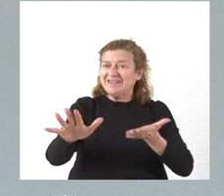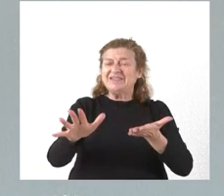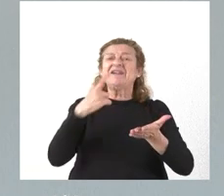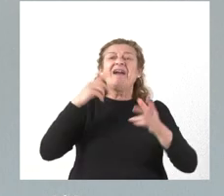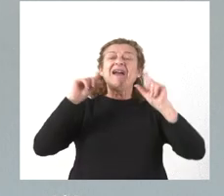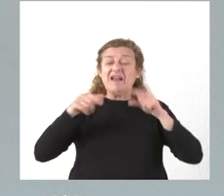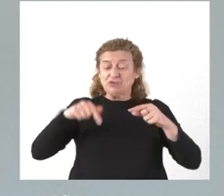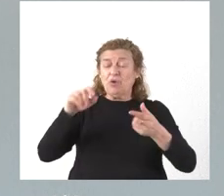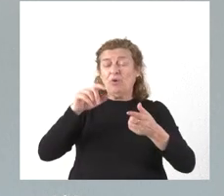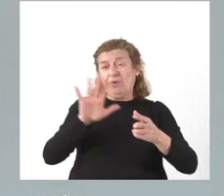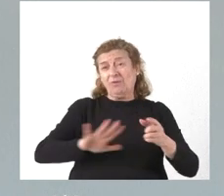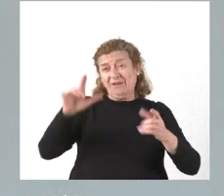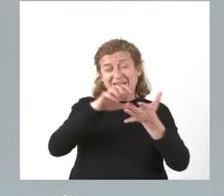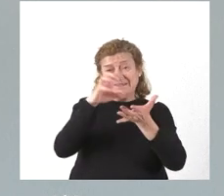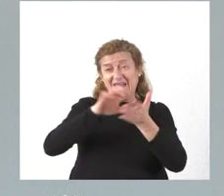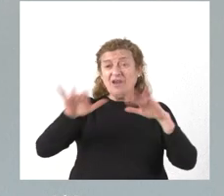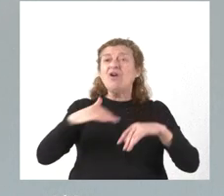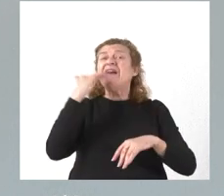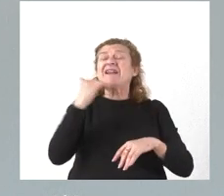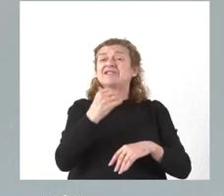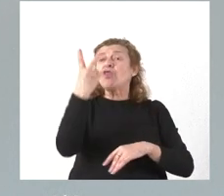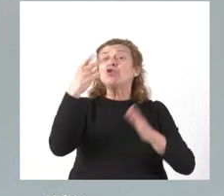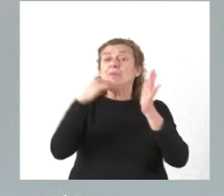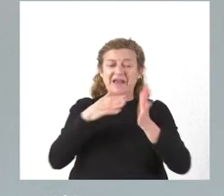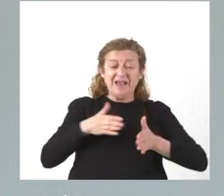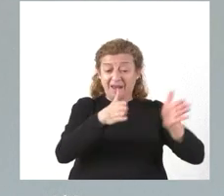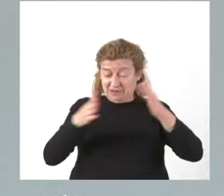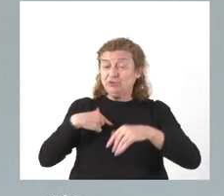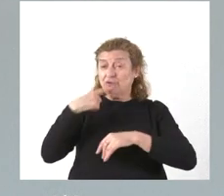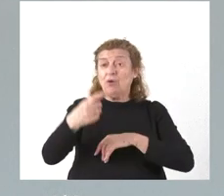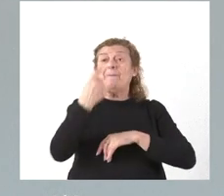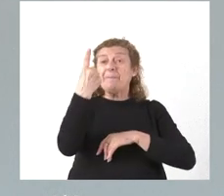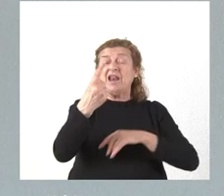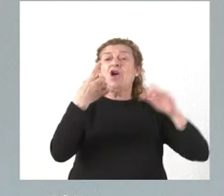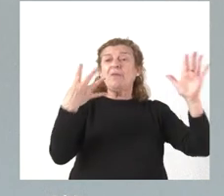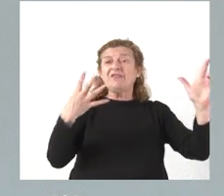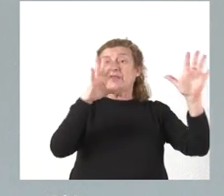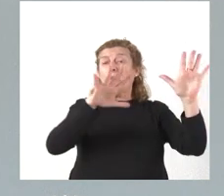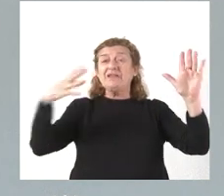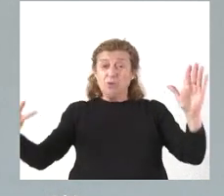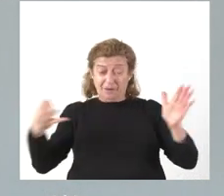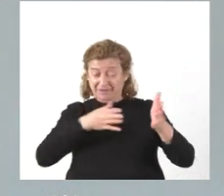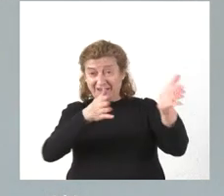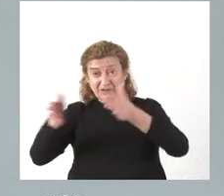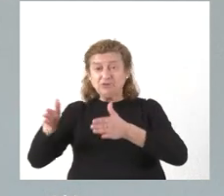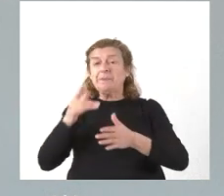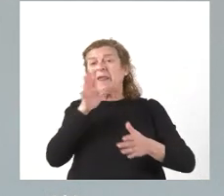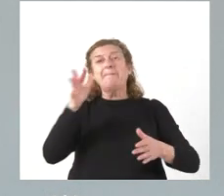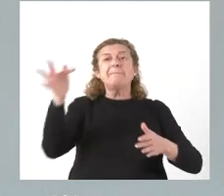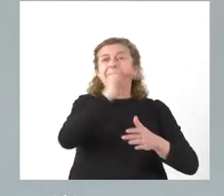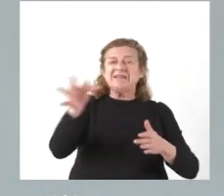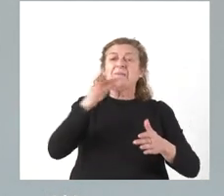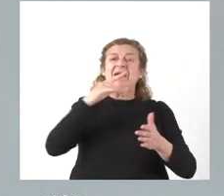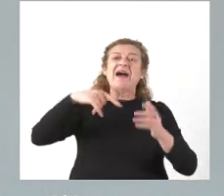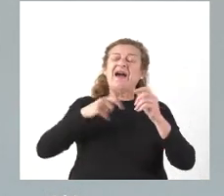de la comunidad, supone llegar a casi 2.000 rutas, 1.959 rutas, y supone esta inversión adicional para la gestión del sistema